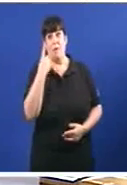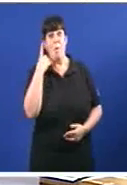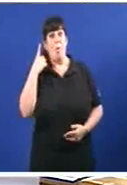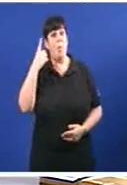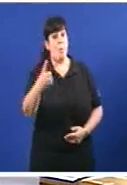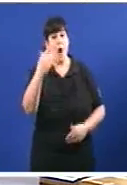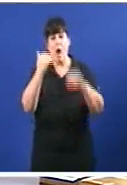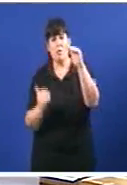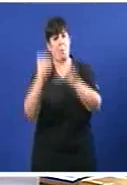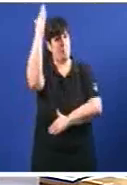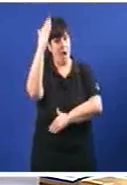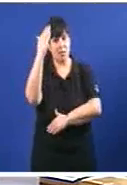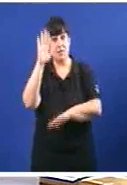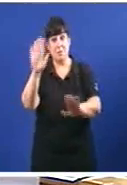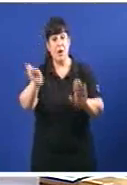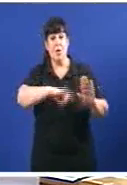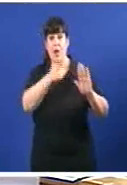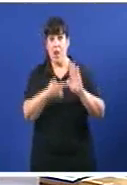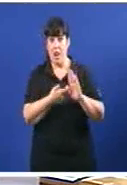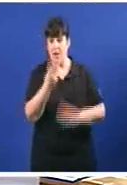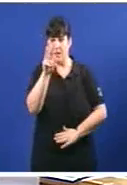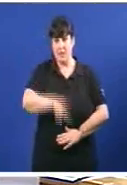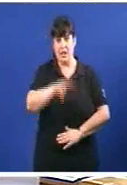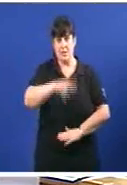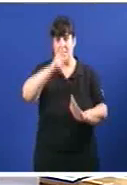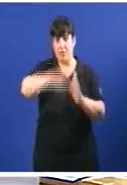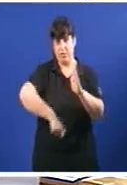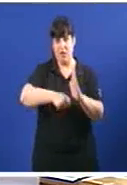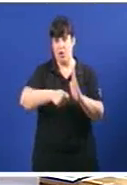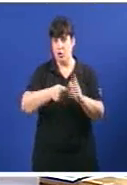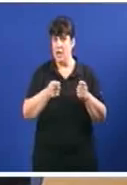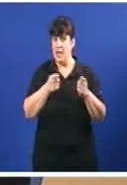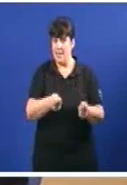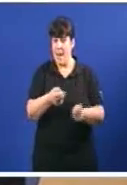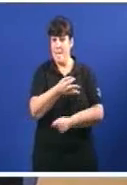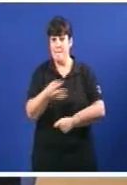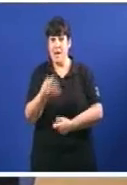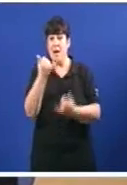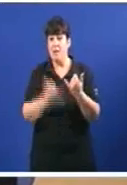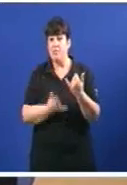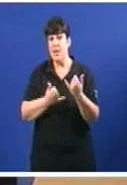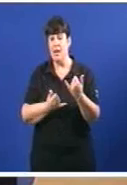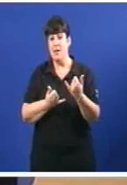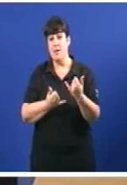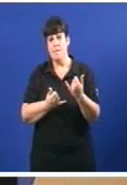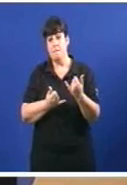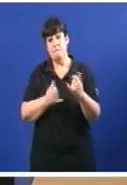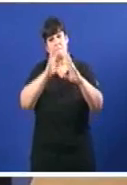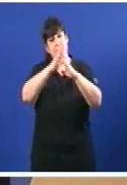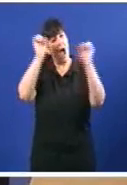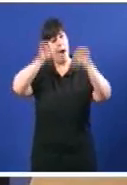establecido nunha lei que fixa tres meses e, ademais, di sin chegar a aprobar expresamente a pía en cuestión,